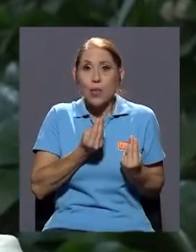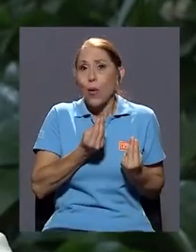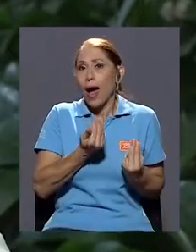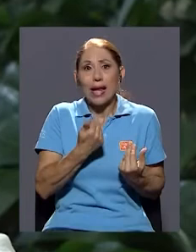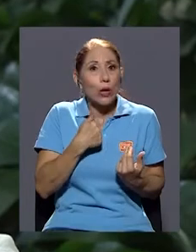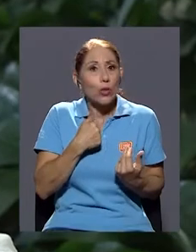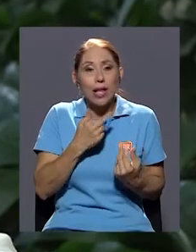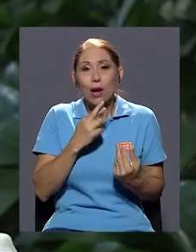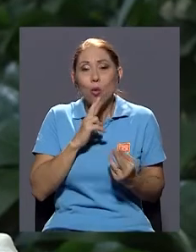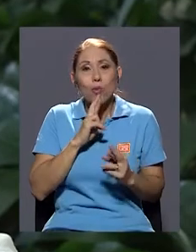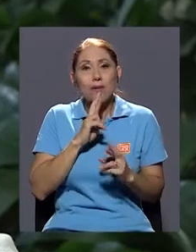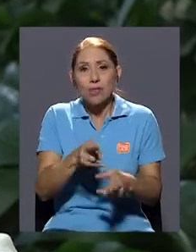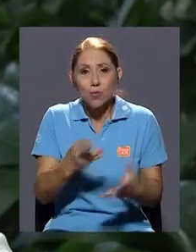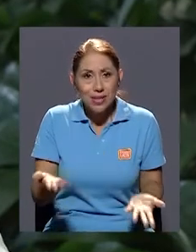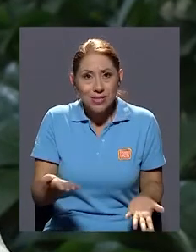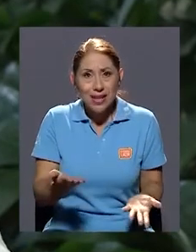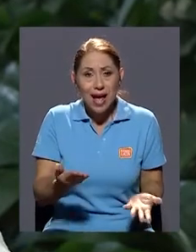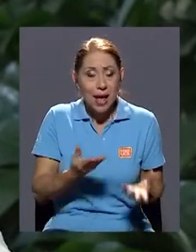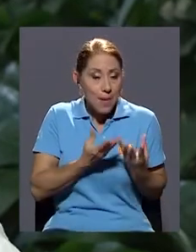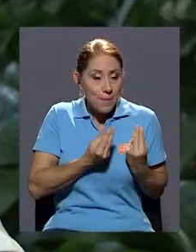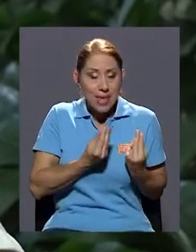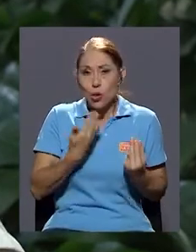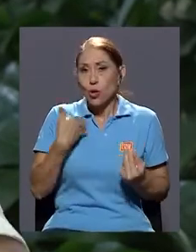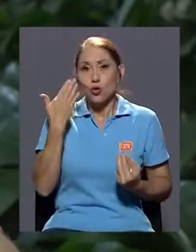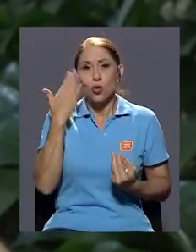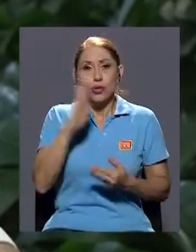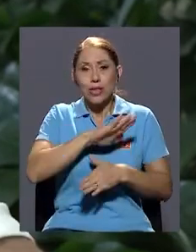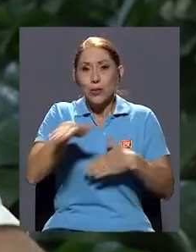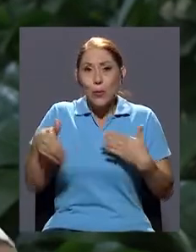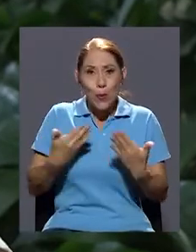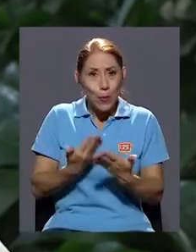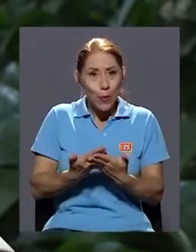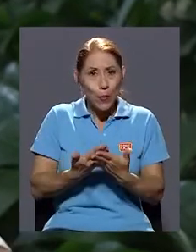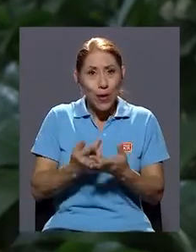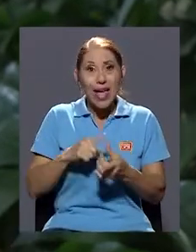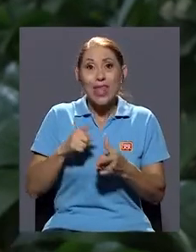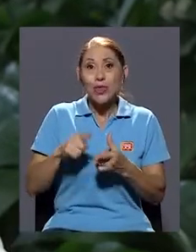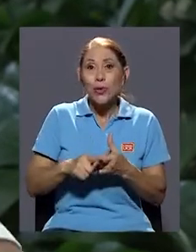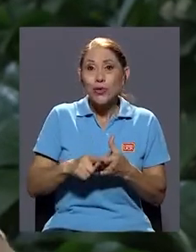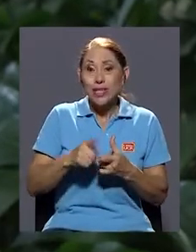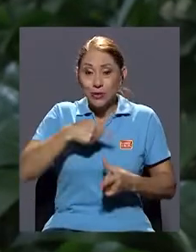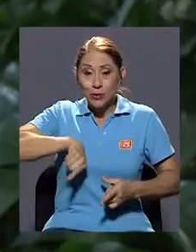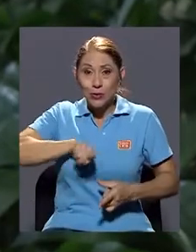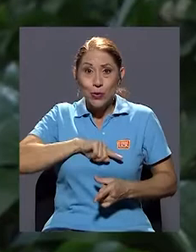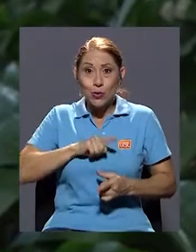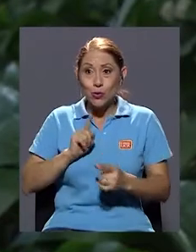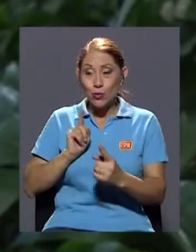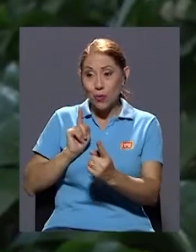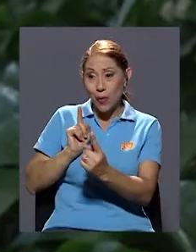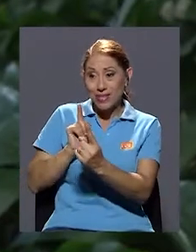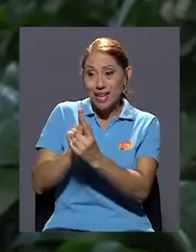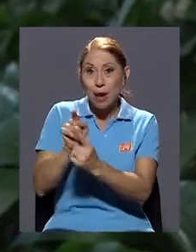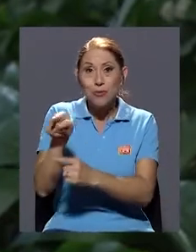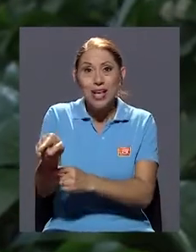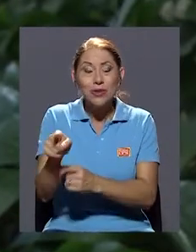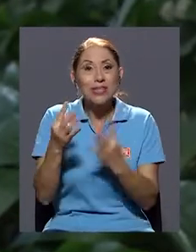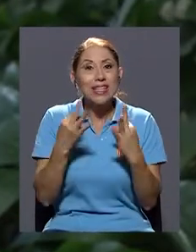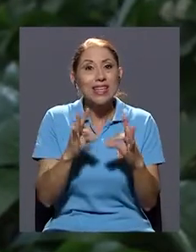a no saberlo todo, lo que genera es que nuestra aproximación con ellos sea de intentar controlar, ¿verdad?